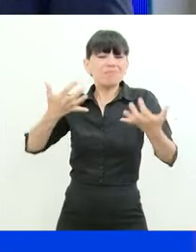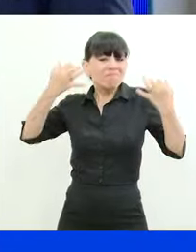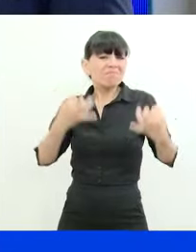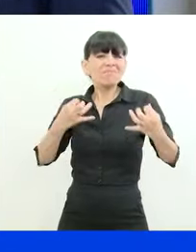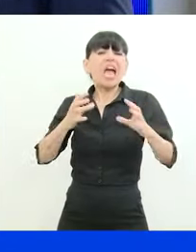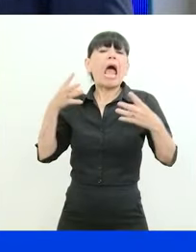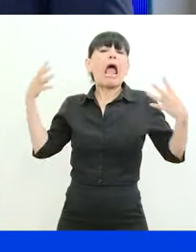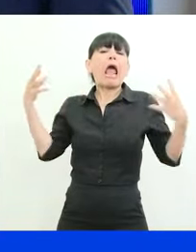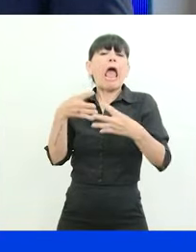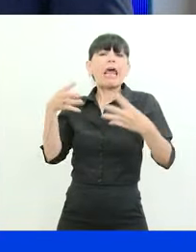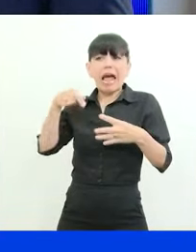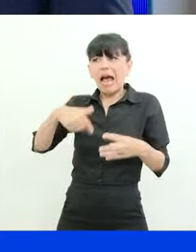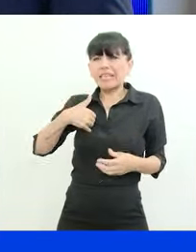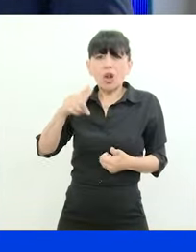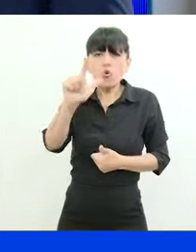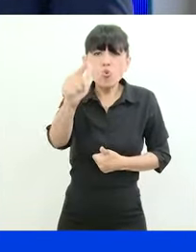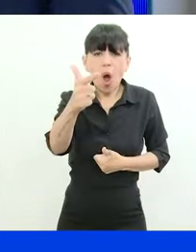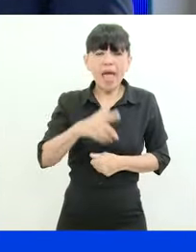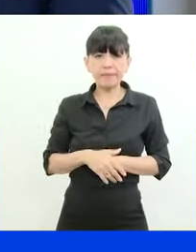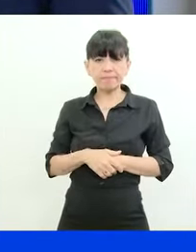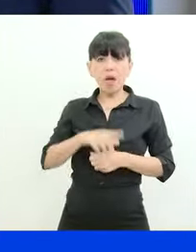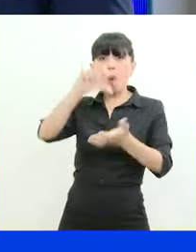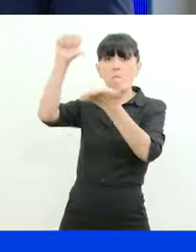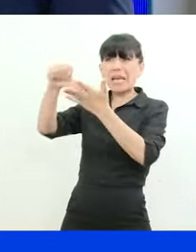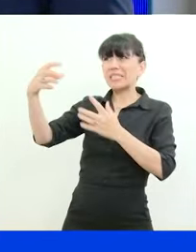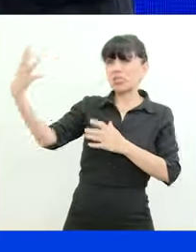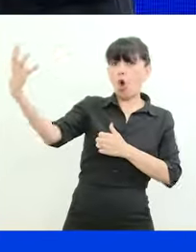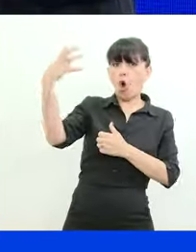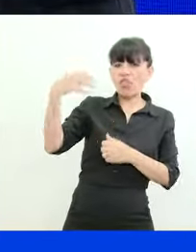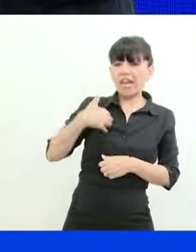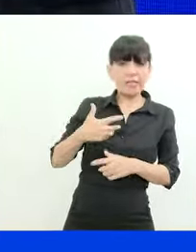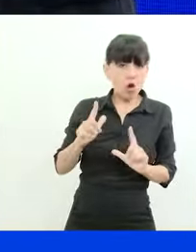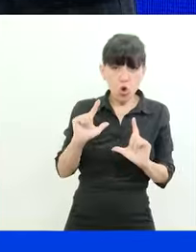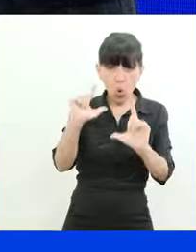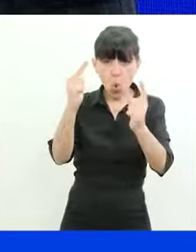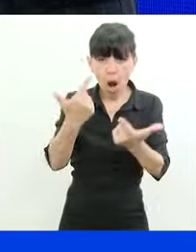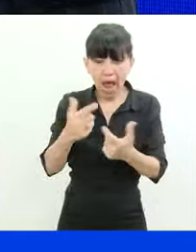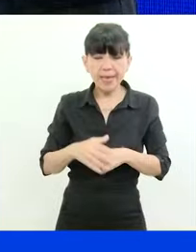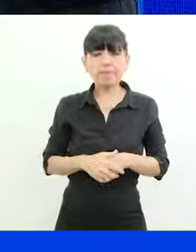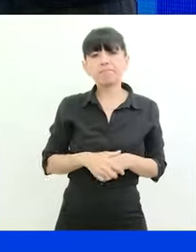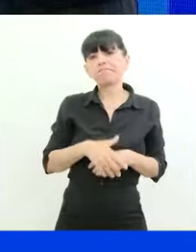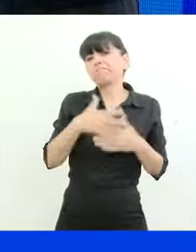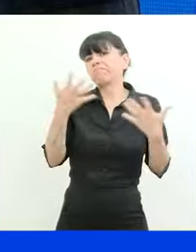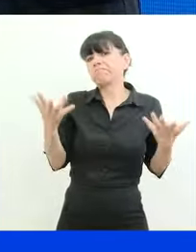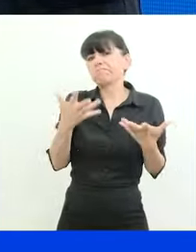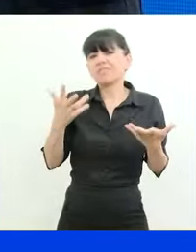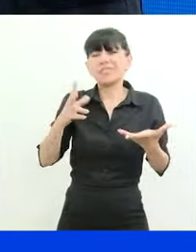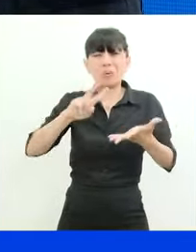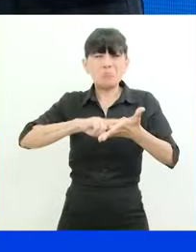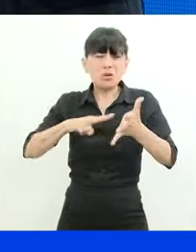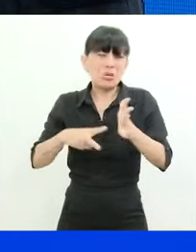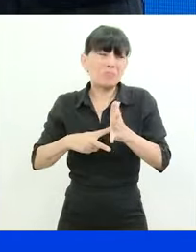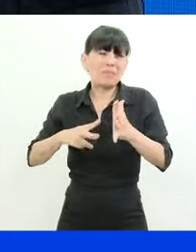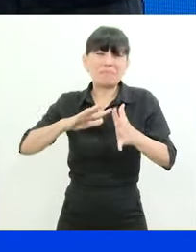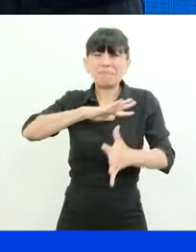tiene guerras no tiene países enemigos no tiene crisis y contradicciones